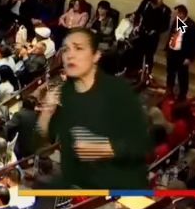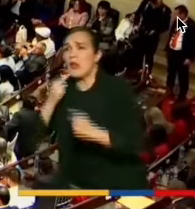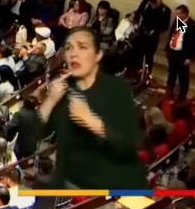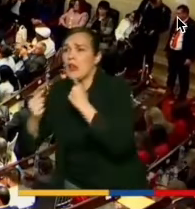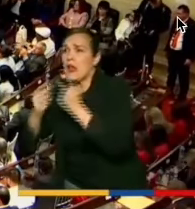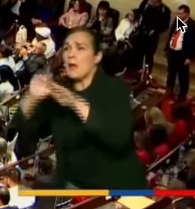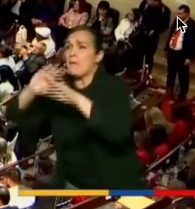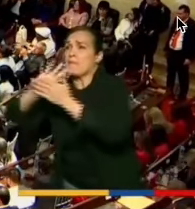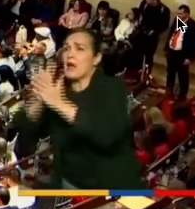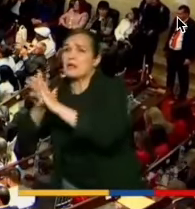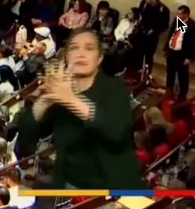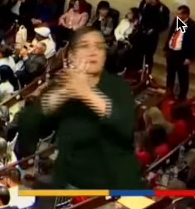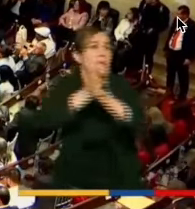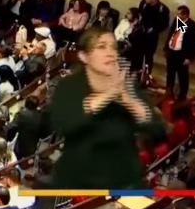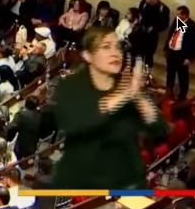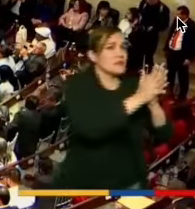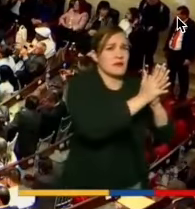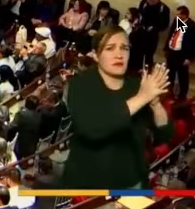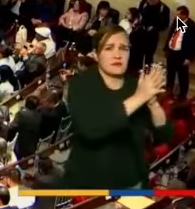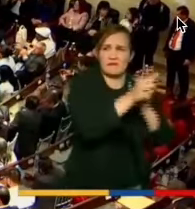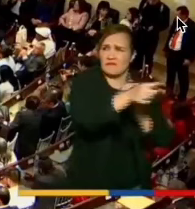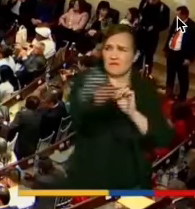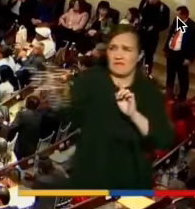con quienes tienen como negocio la guerra.